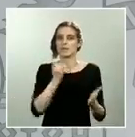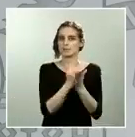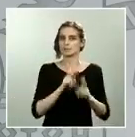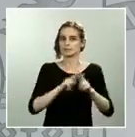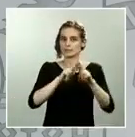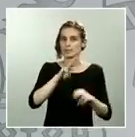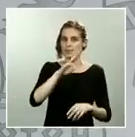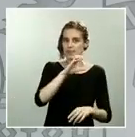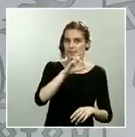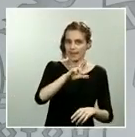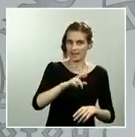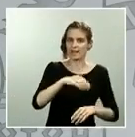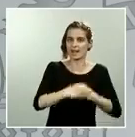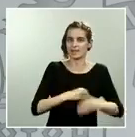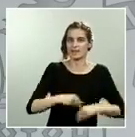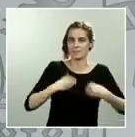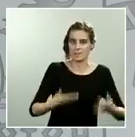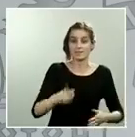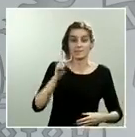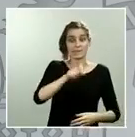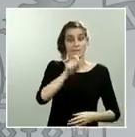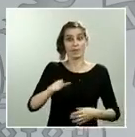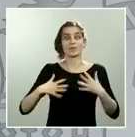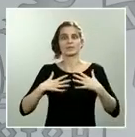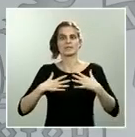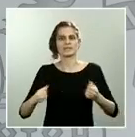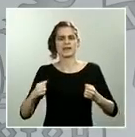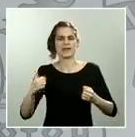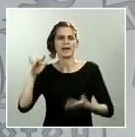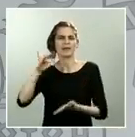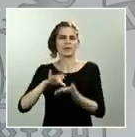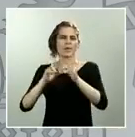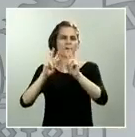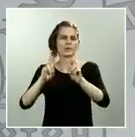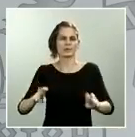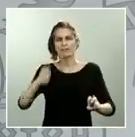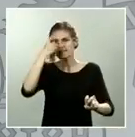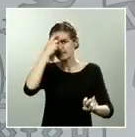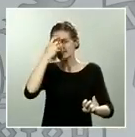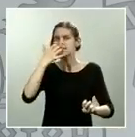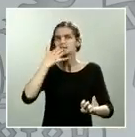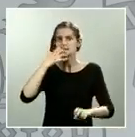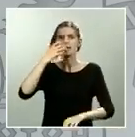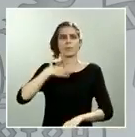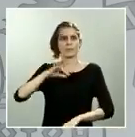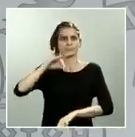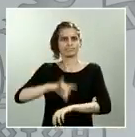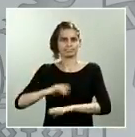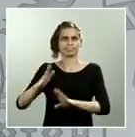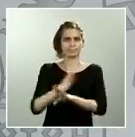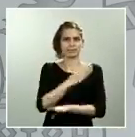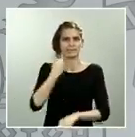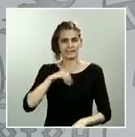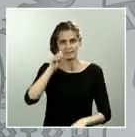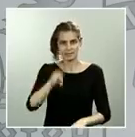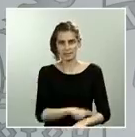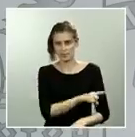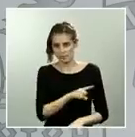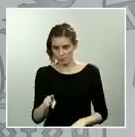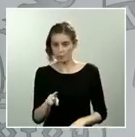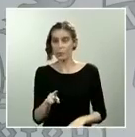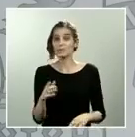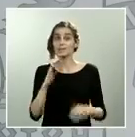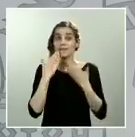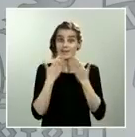igualmente se tendrá diferenciado en las columnas correspondientes para conocer si son personas asintomáticas es decir